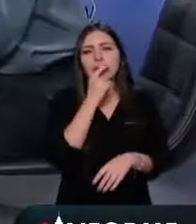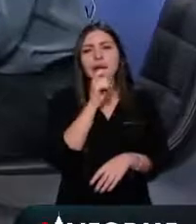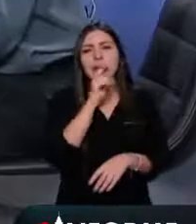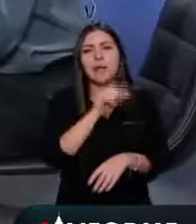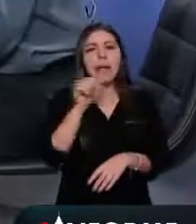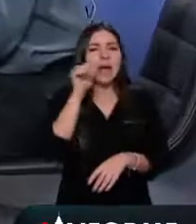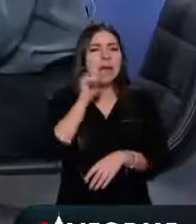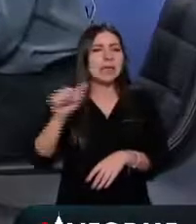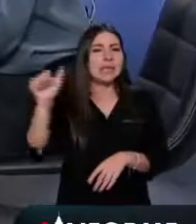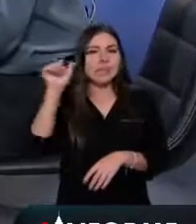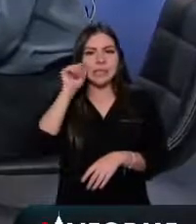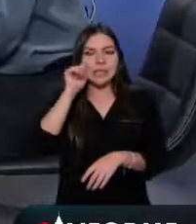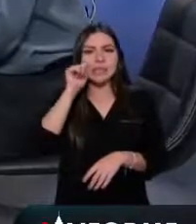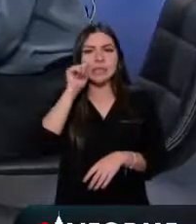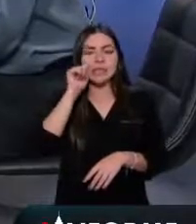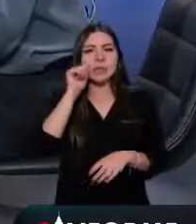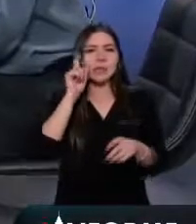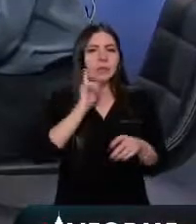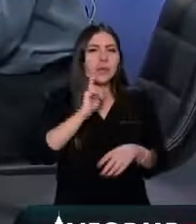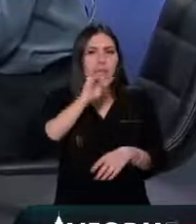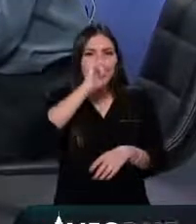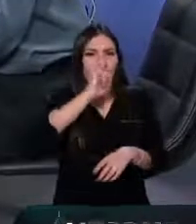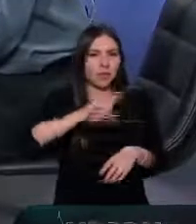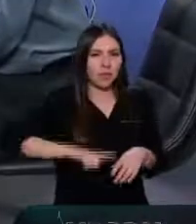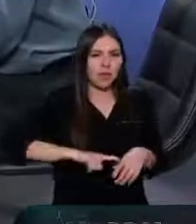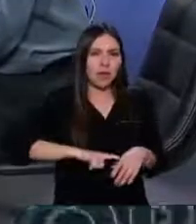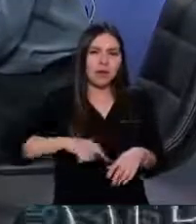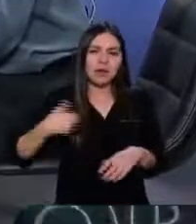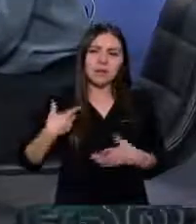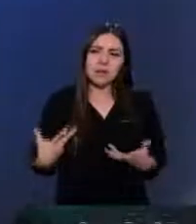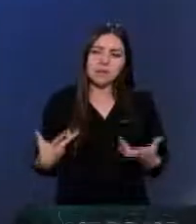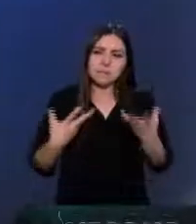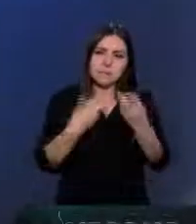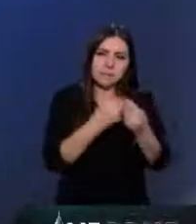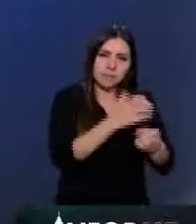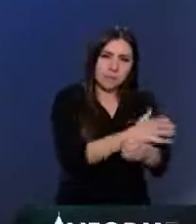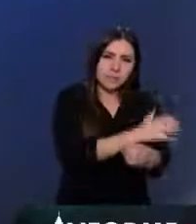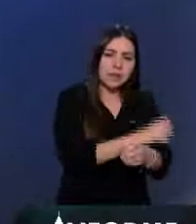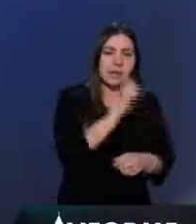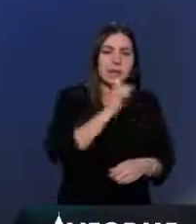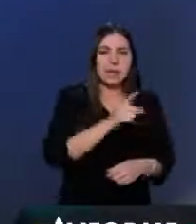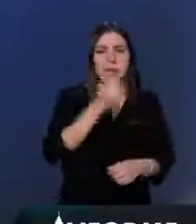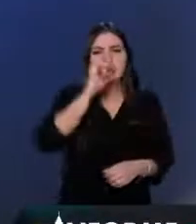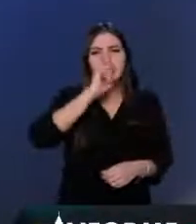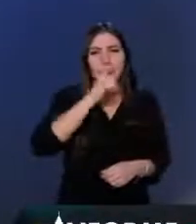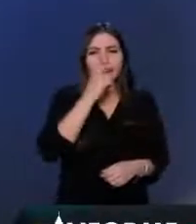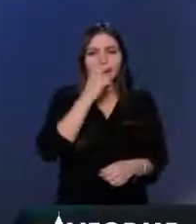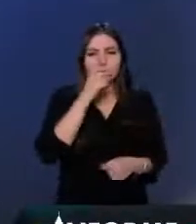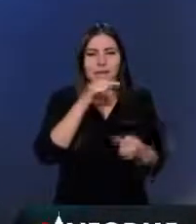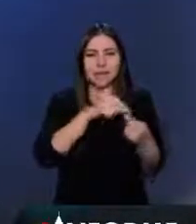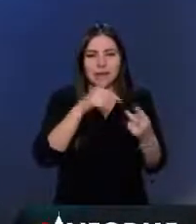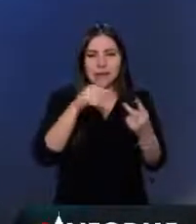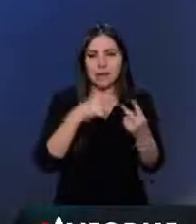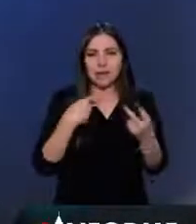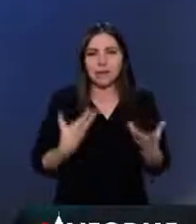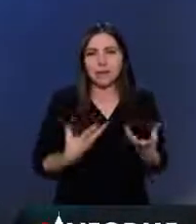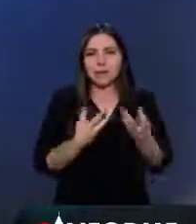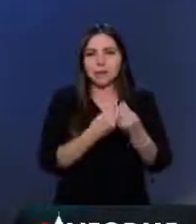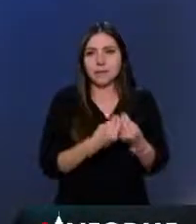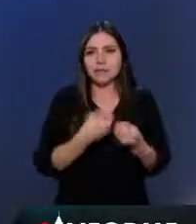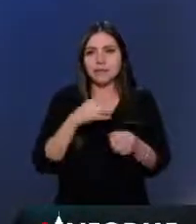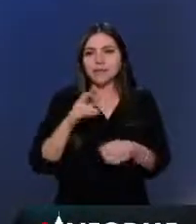también de acompañar a la jefa de gobierno y al secretario de Seguración, Omar García Jarfush, en la graduación de la generación, si no recuerdo mal,